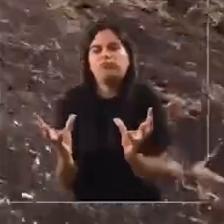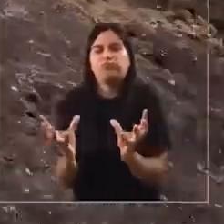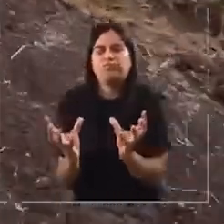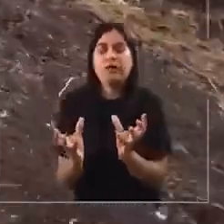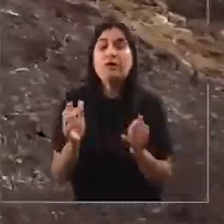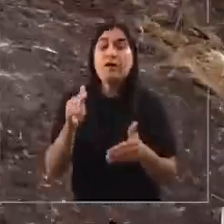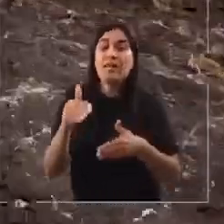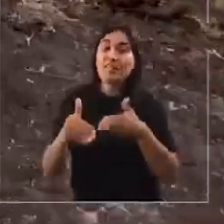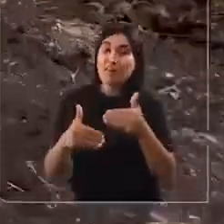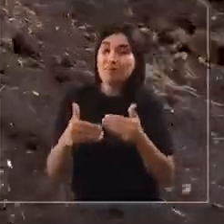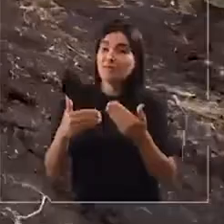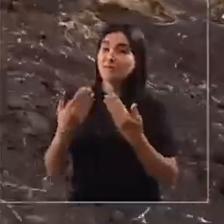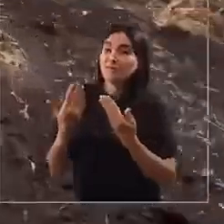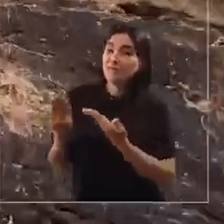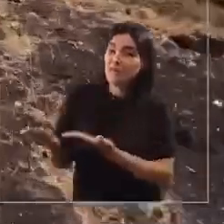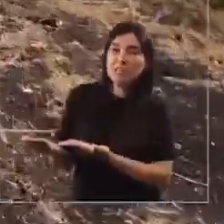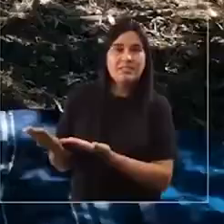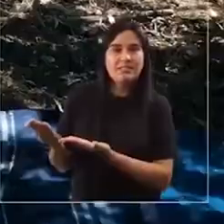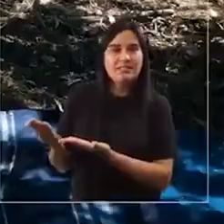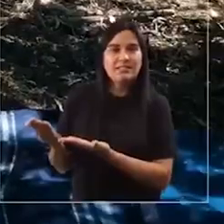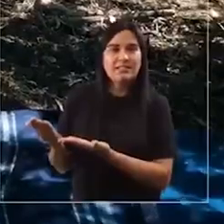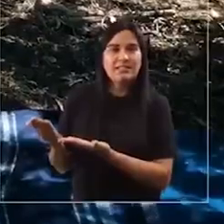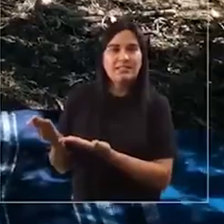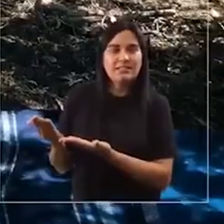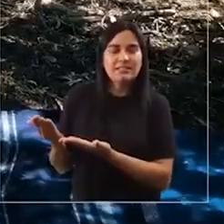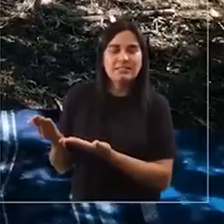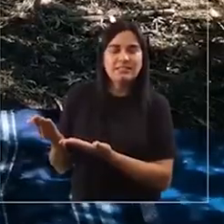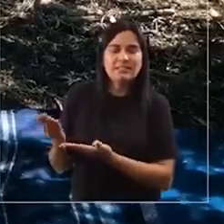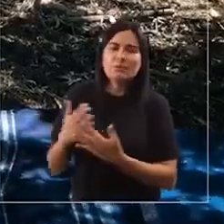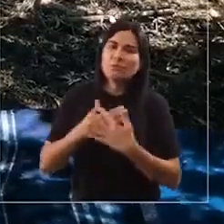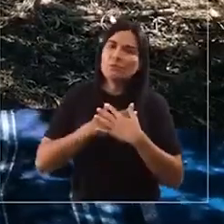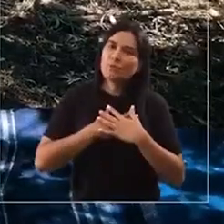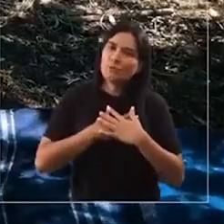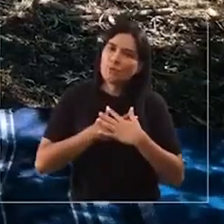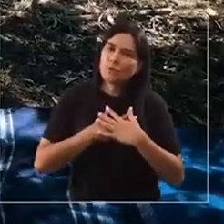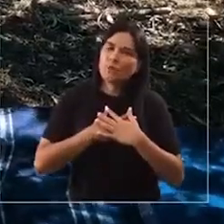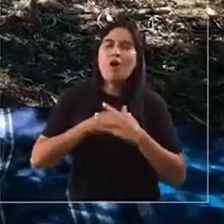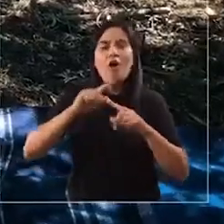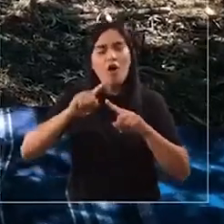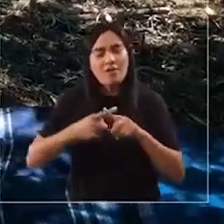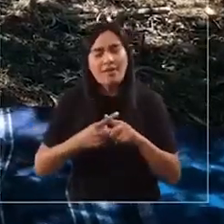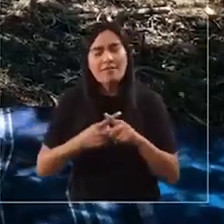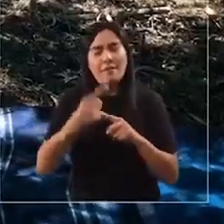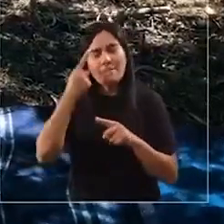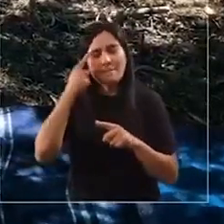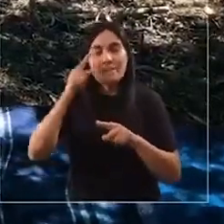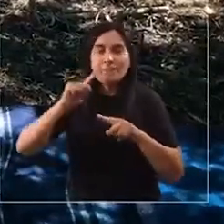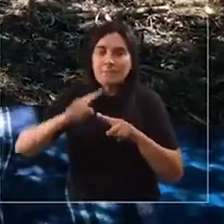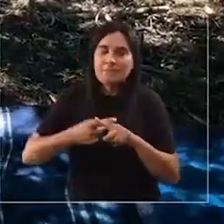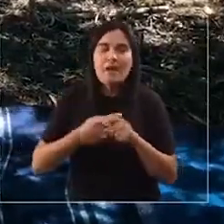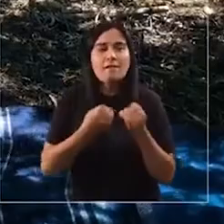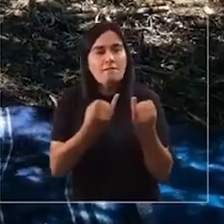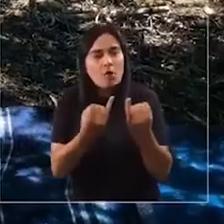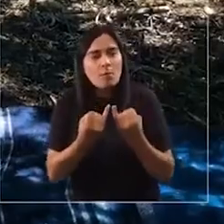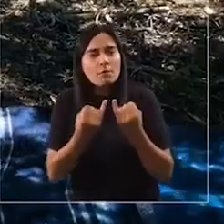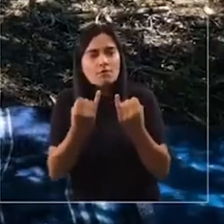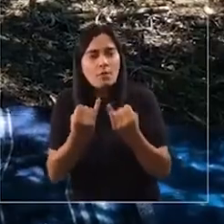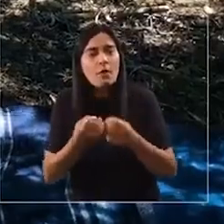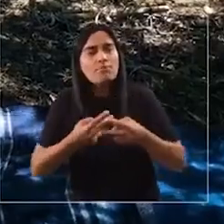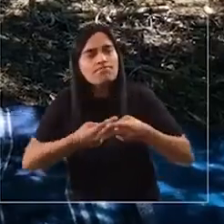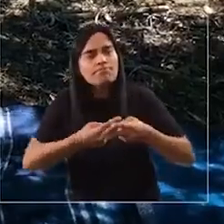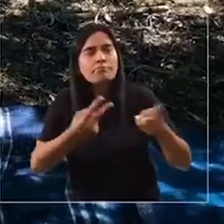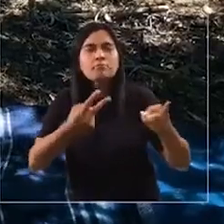vez más el lugar y desde alguna forma mente-corazón conectar todo y empezar a sacar